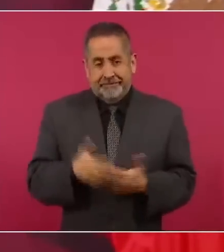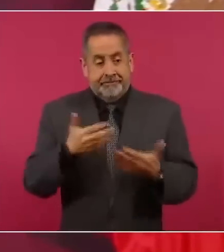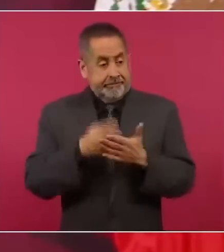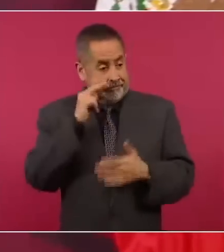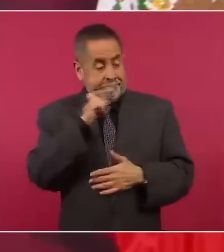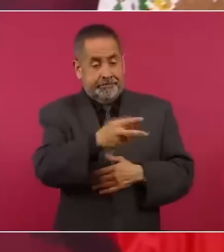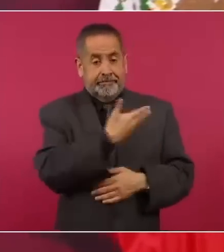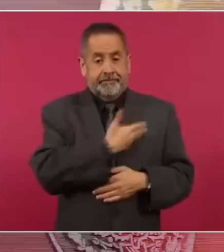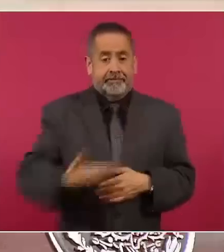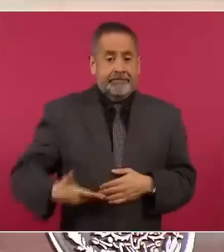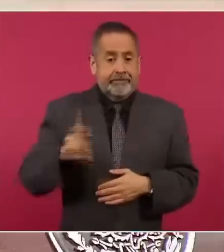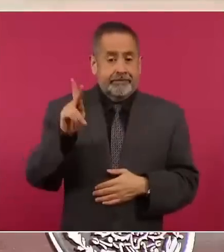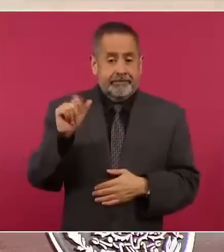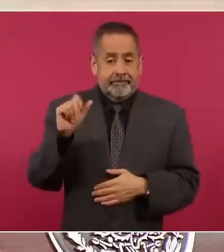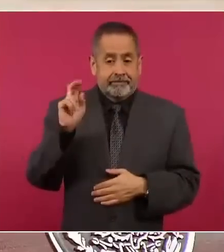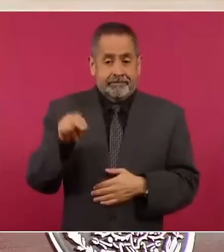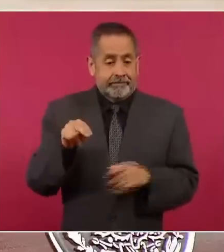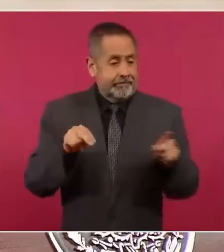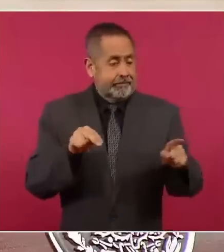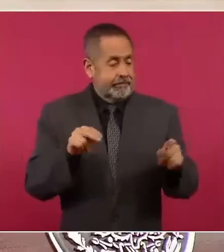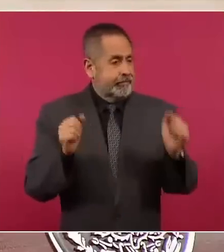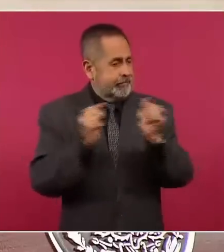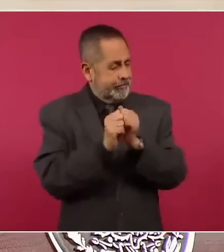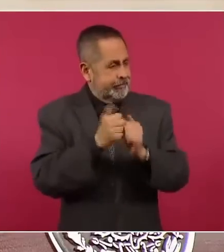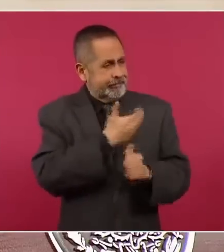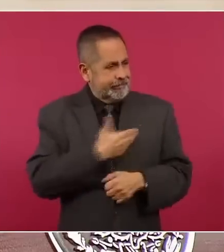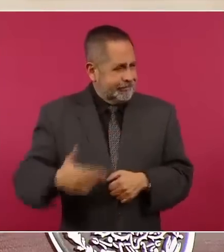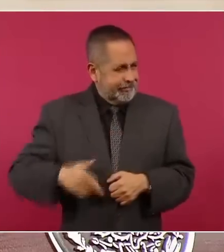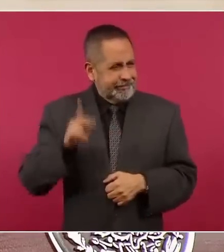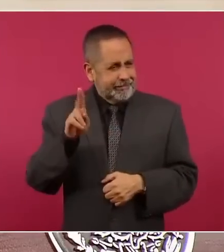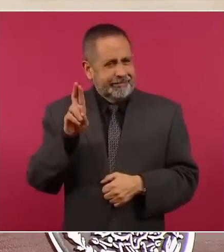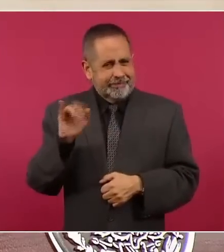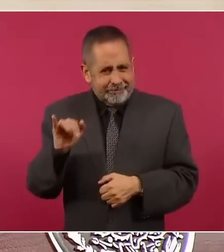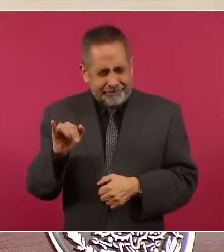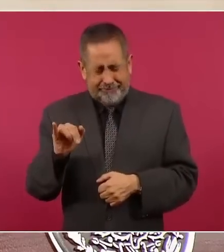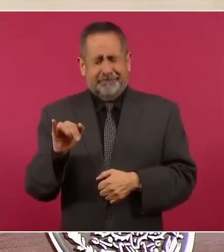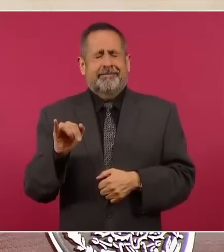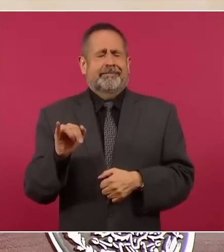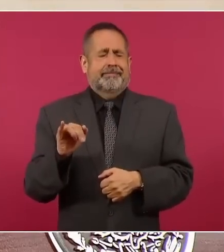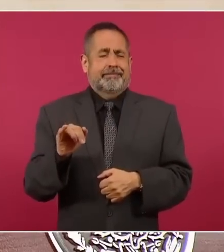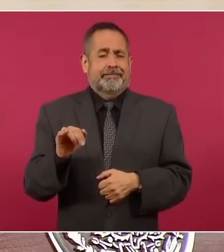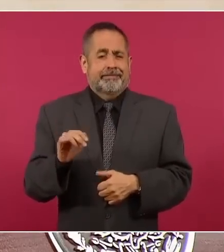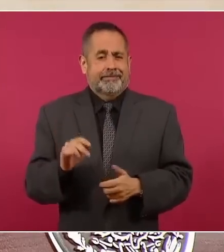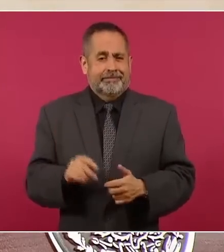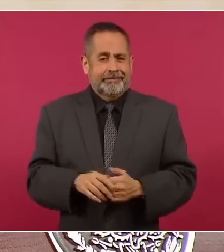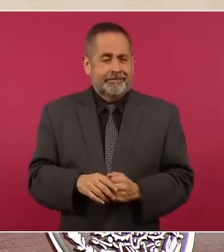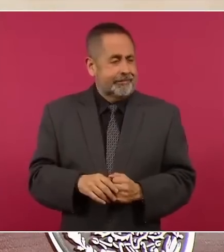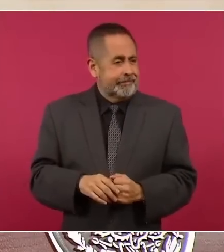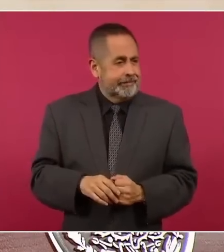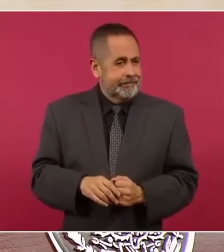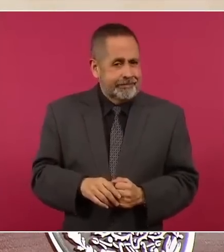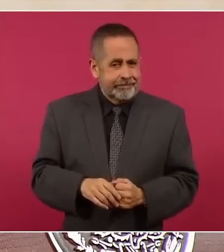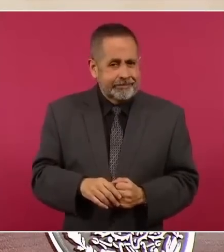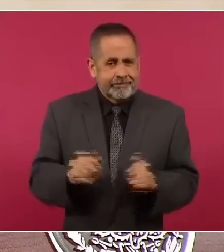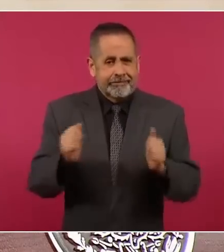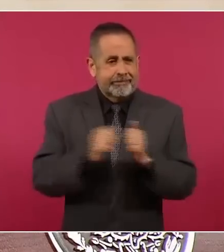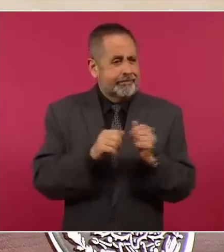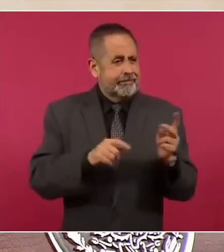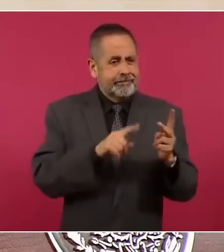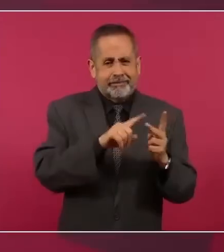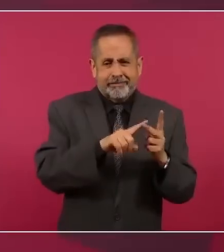con el presidente del PRI y con